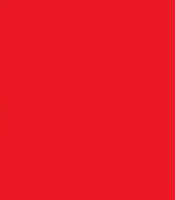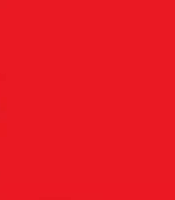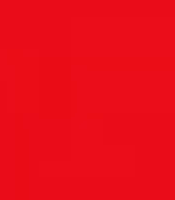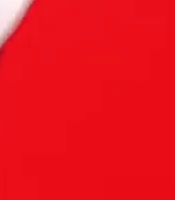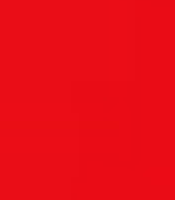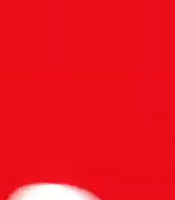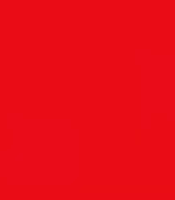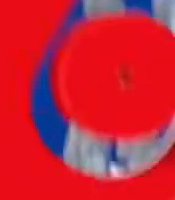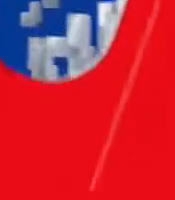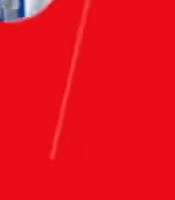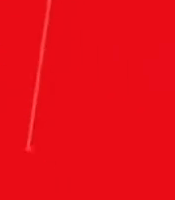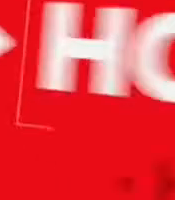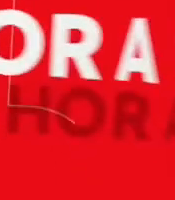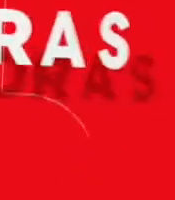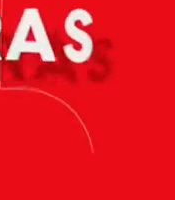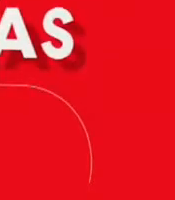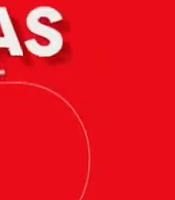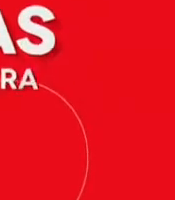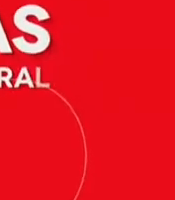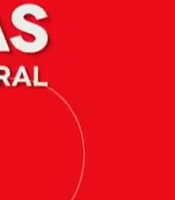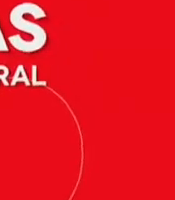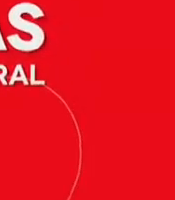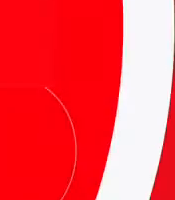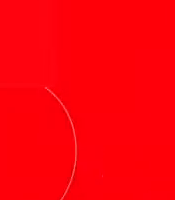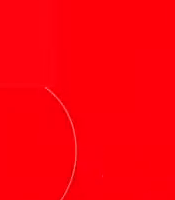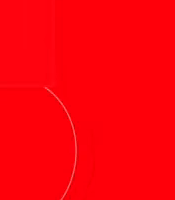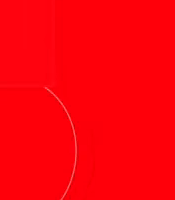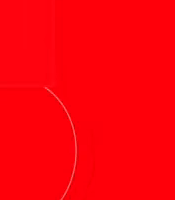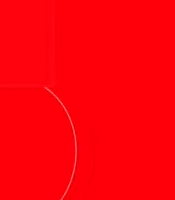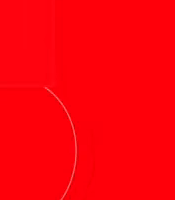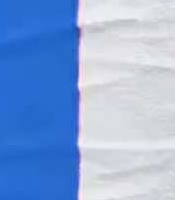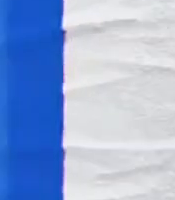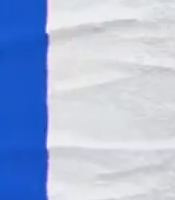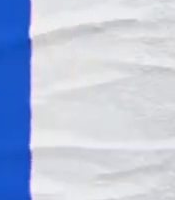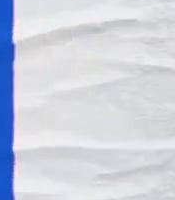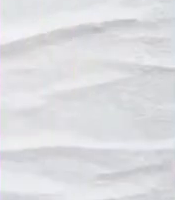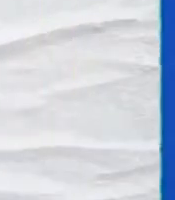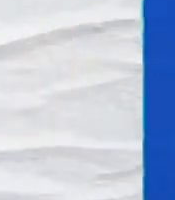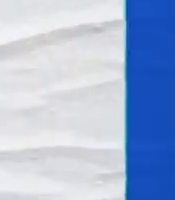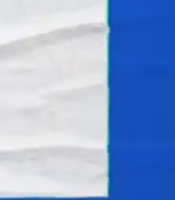ya volvemos con 24 horas central